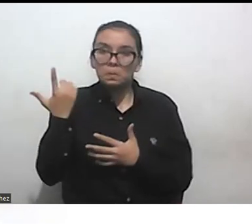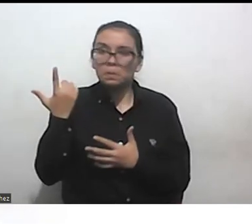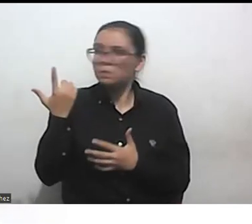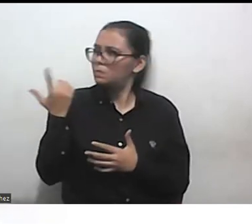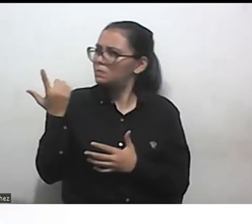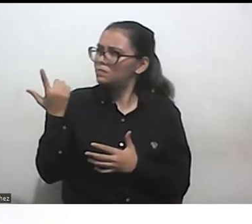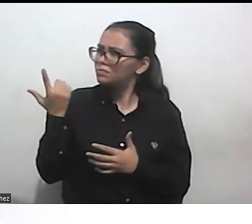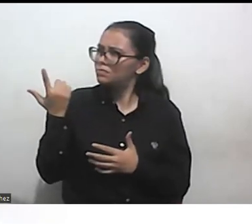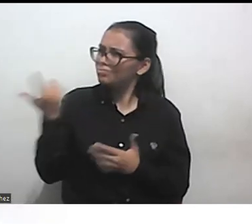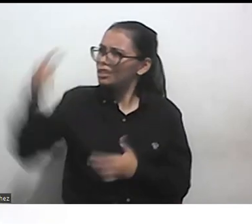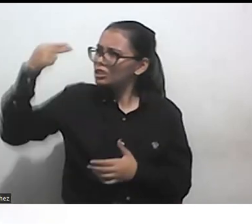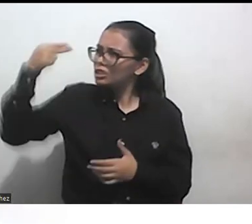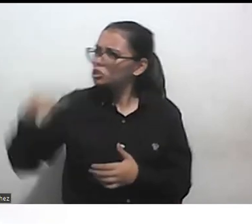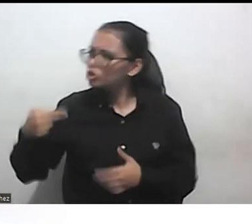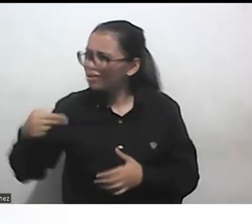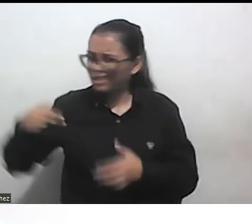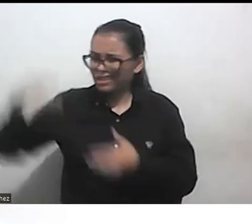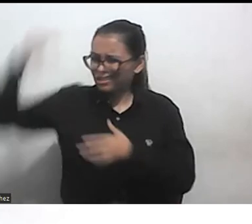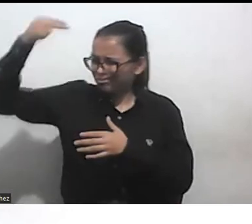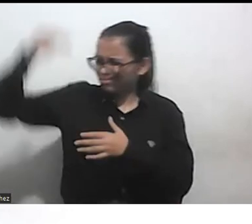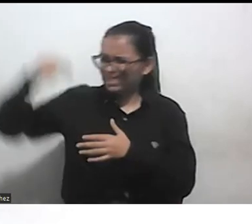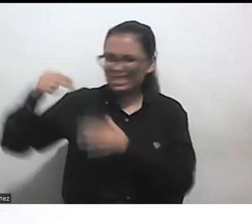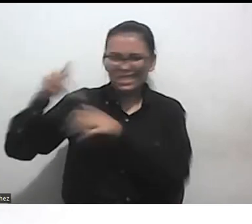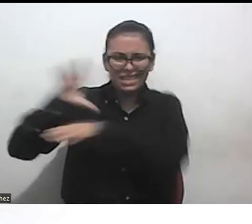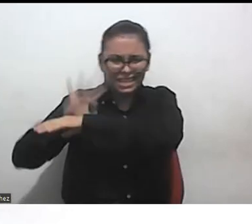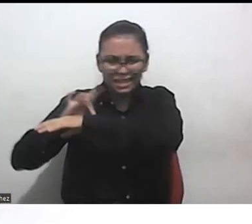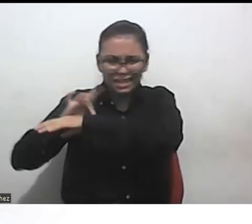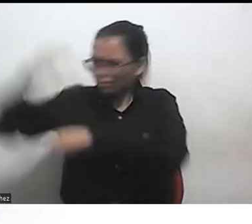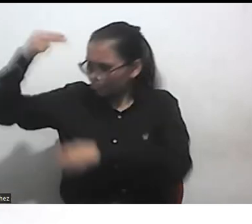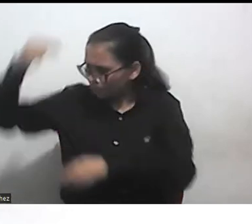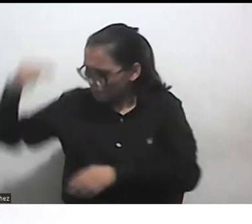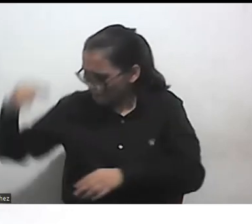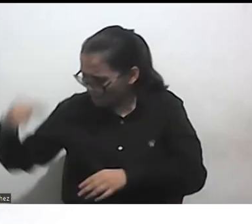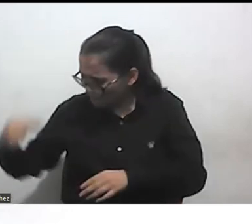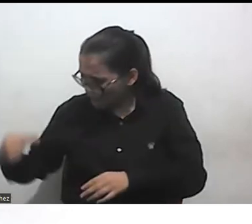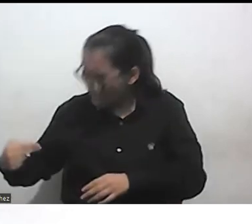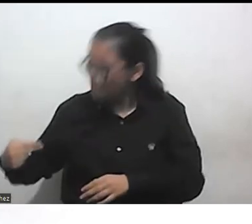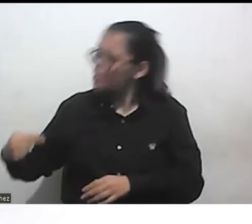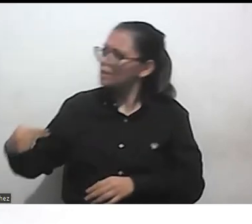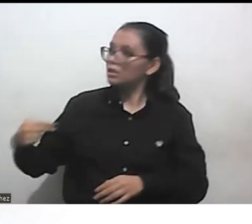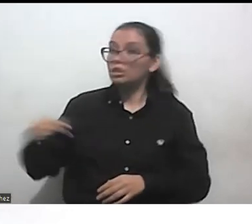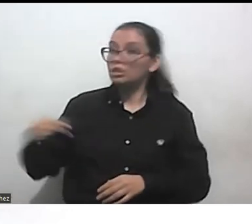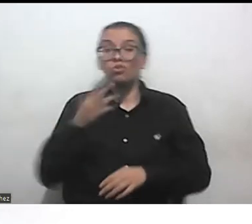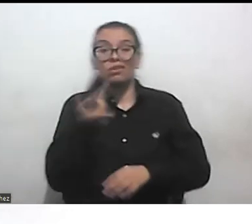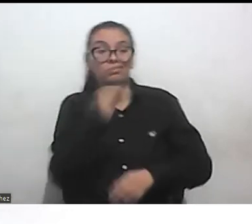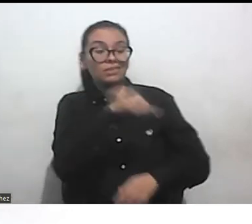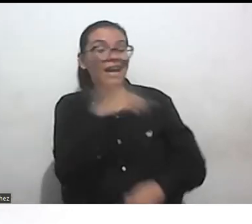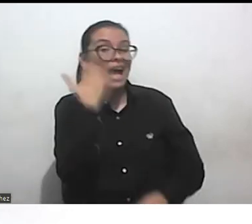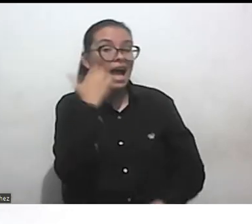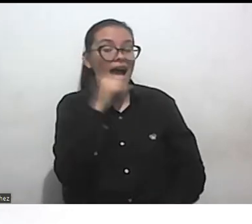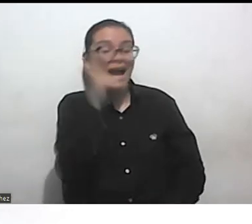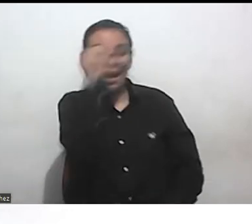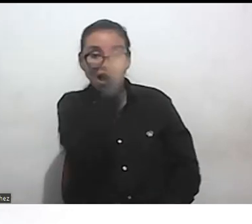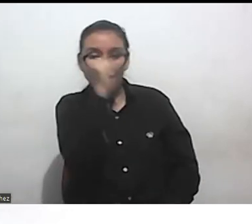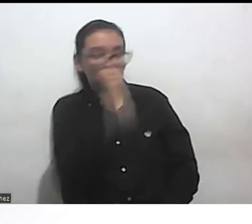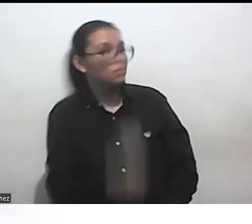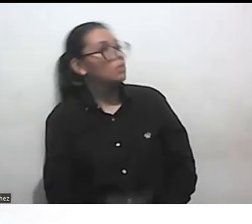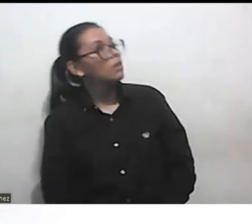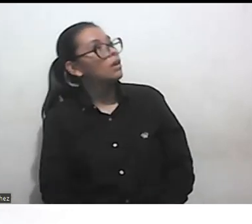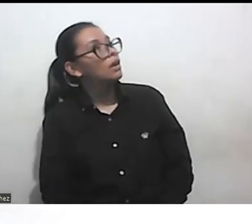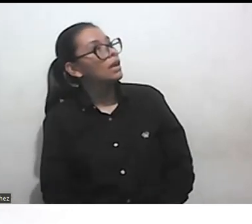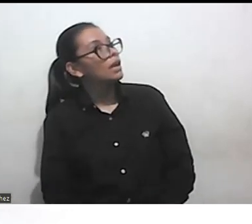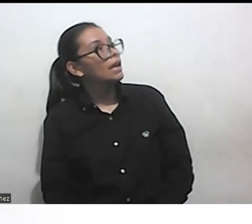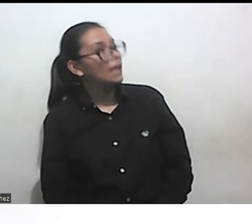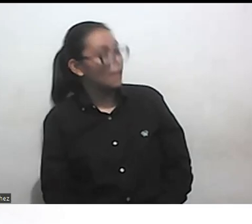historia clínica enorme y cuando llegaban mujeres afrocolombianas eran mujeres que la patrona había traído